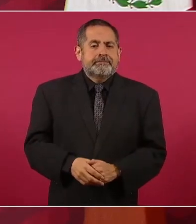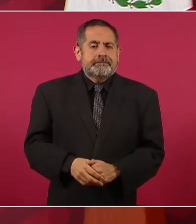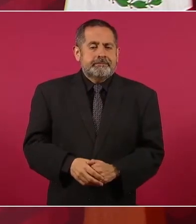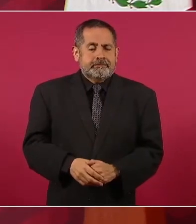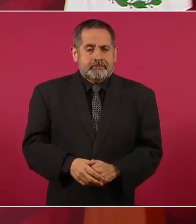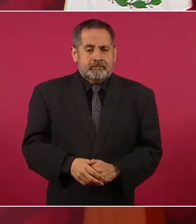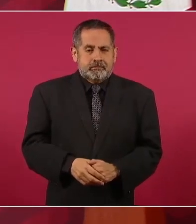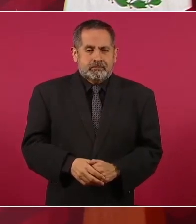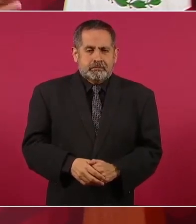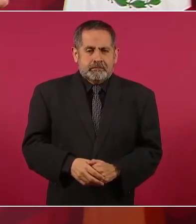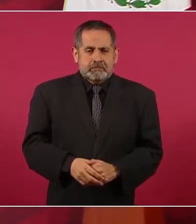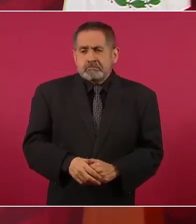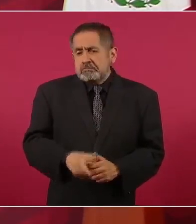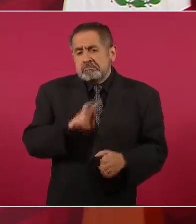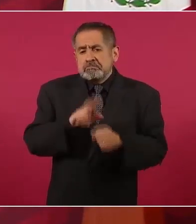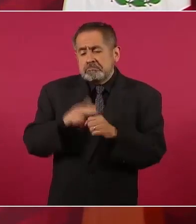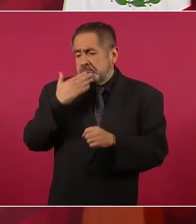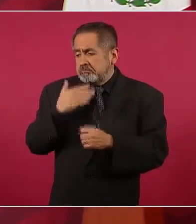Se veía normal.